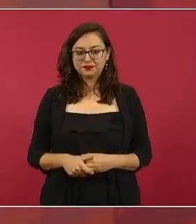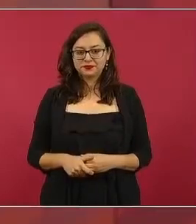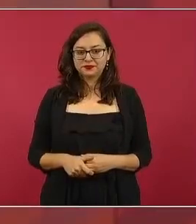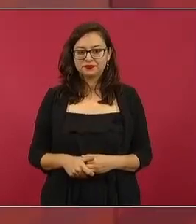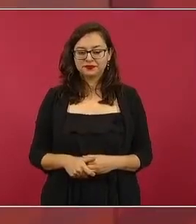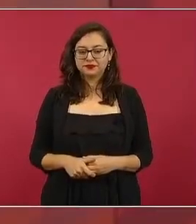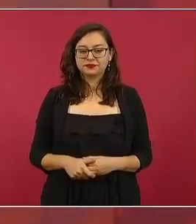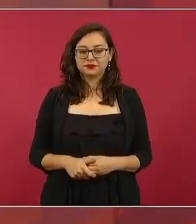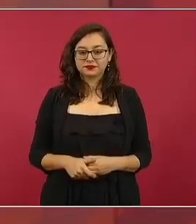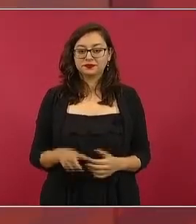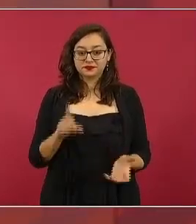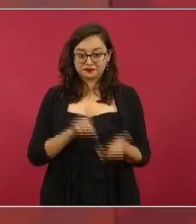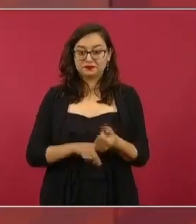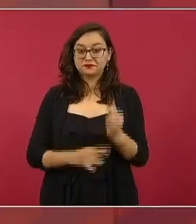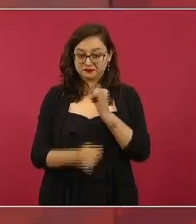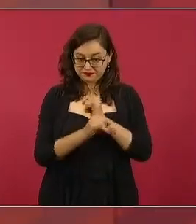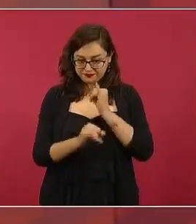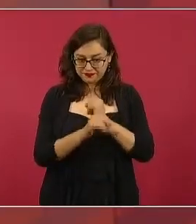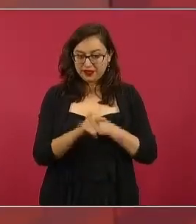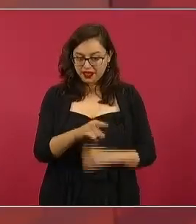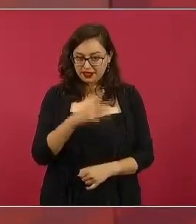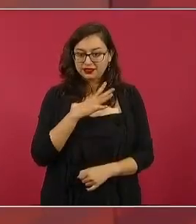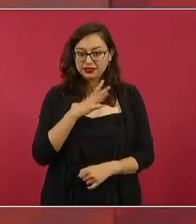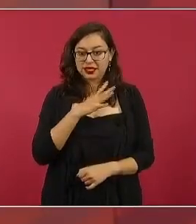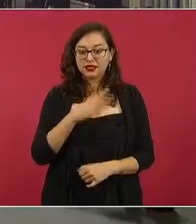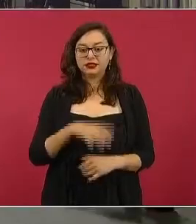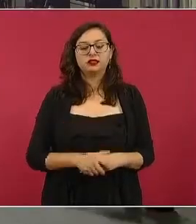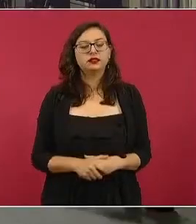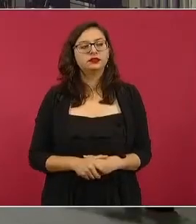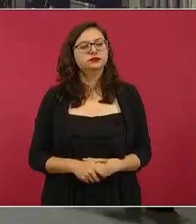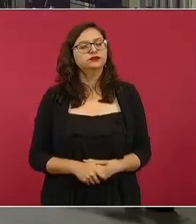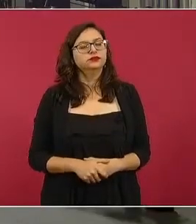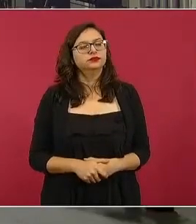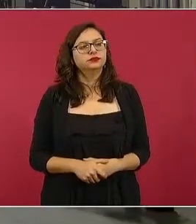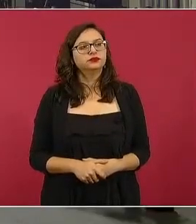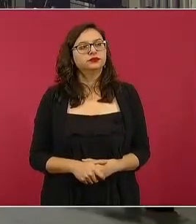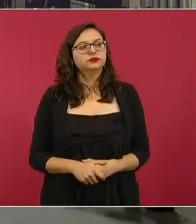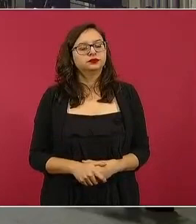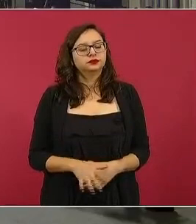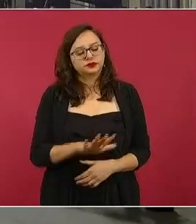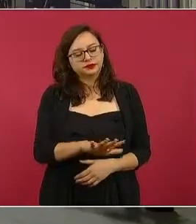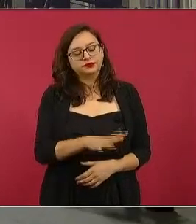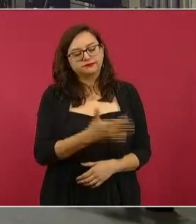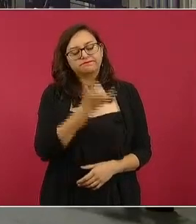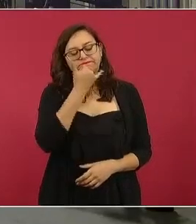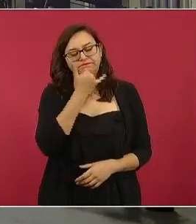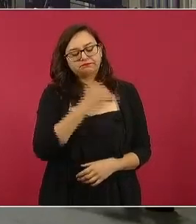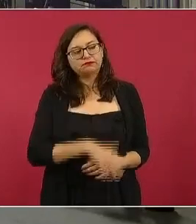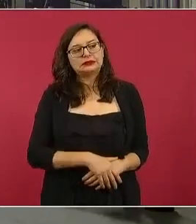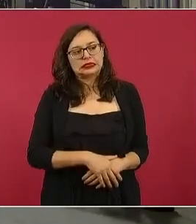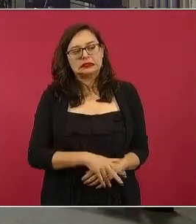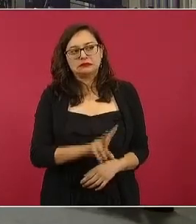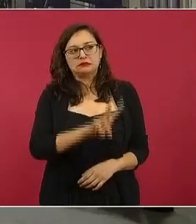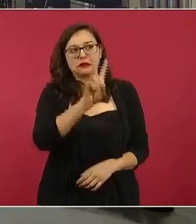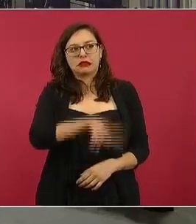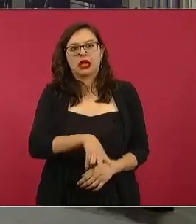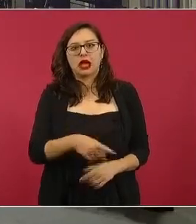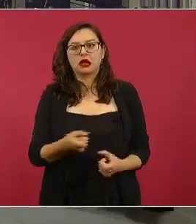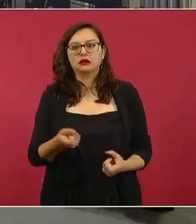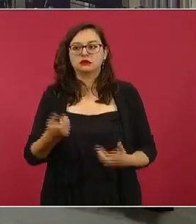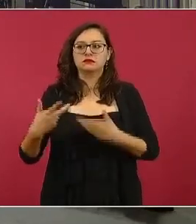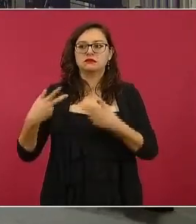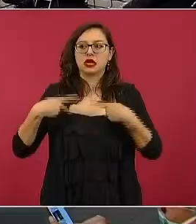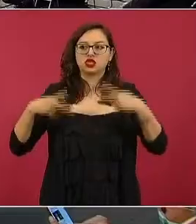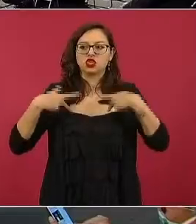en las redes presidente el hecho de que si haya quienes busquen utilizar movimientos que buscan